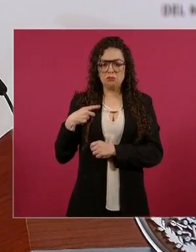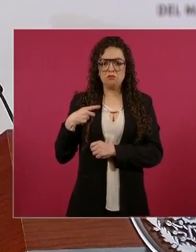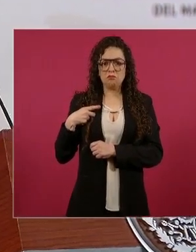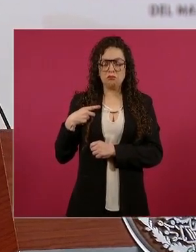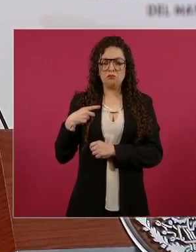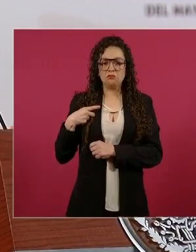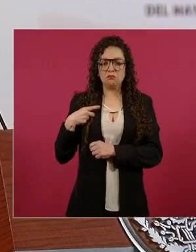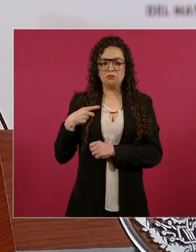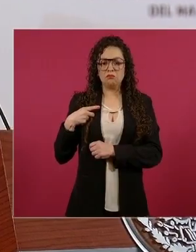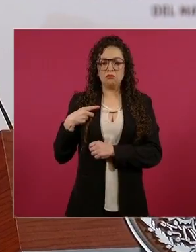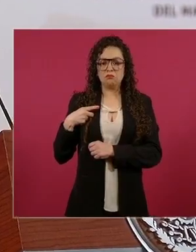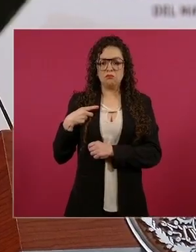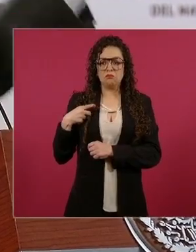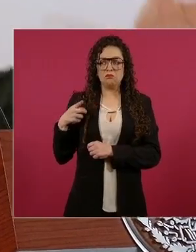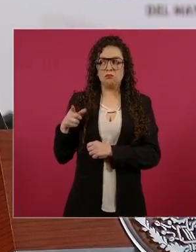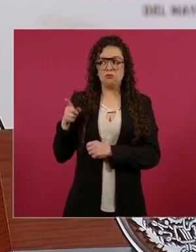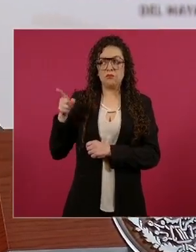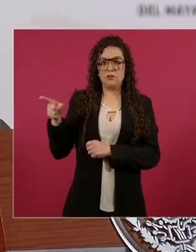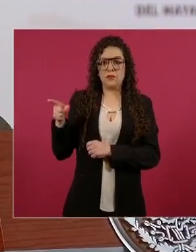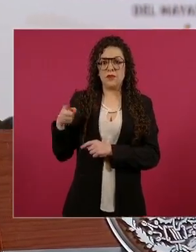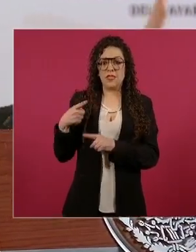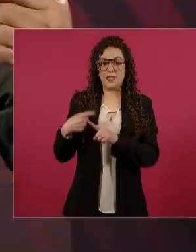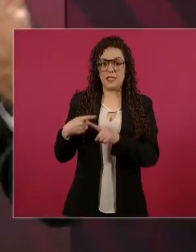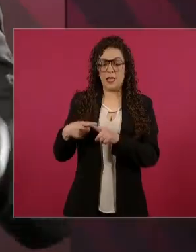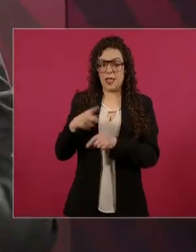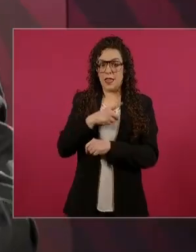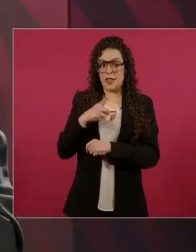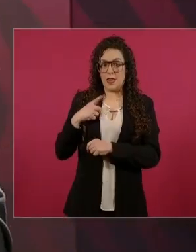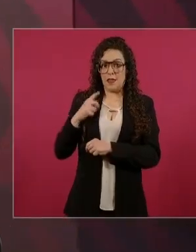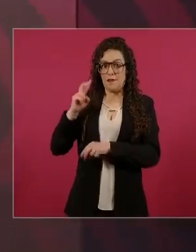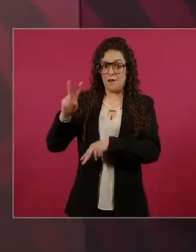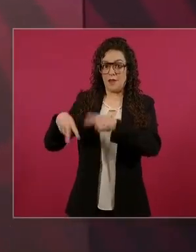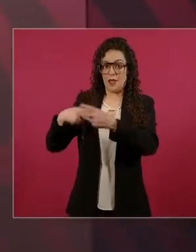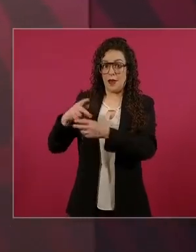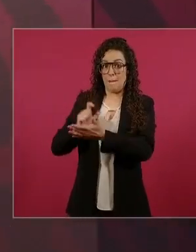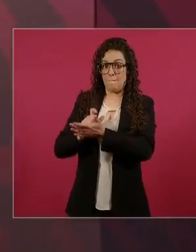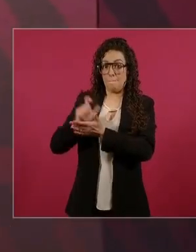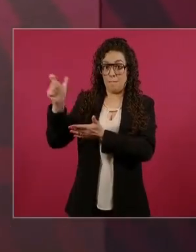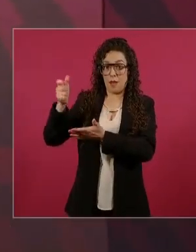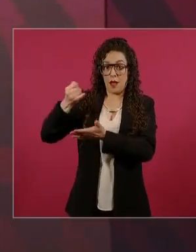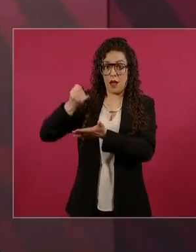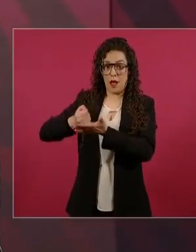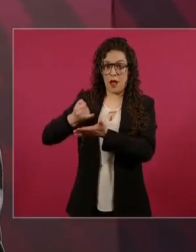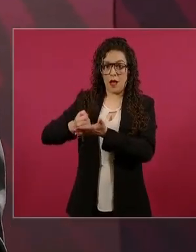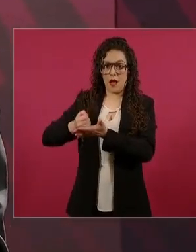vuelve a acudir a la Corte y